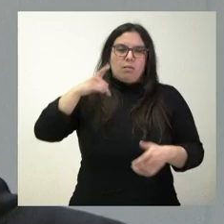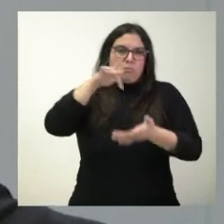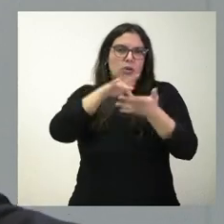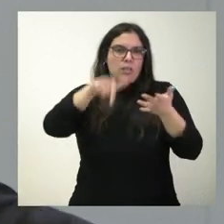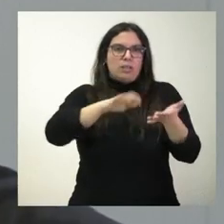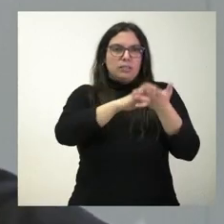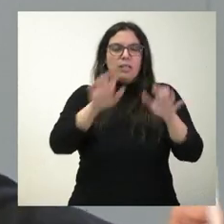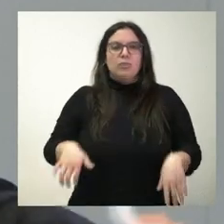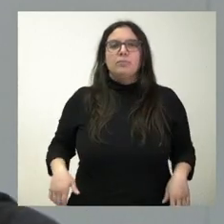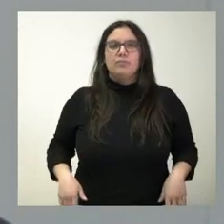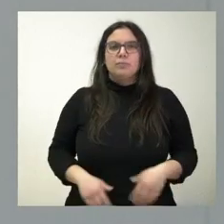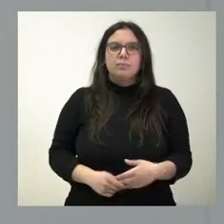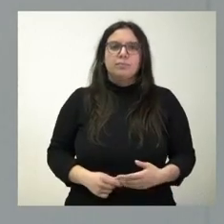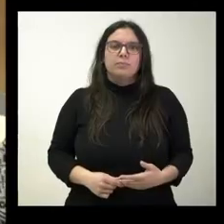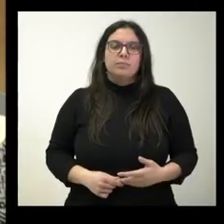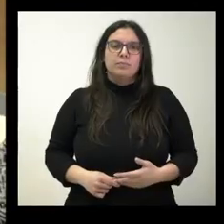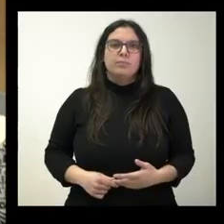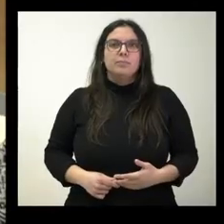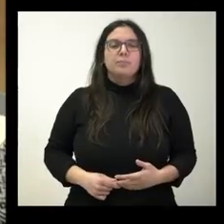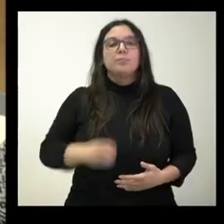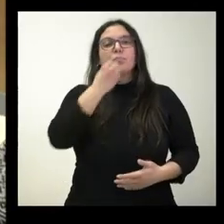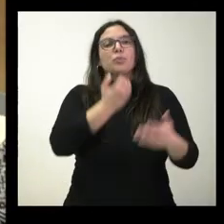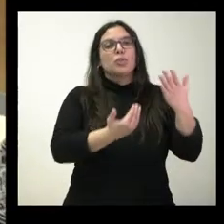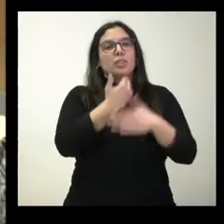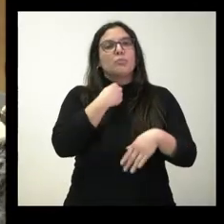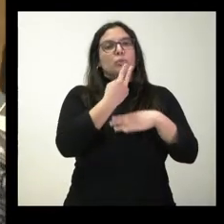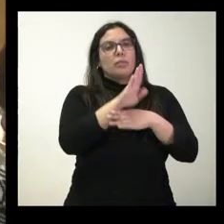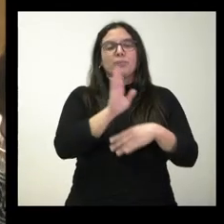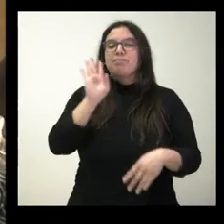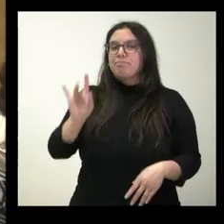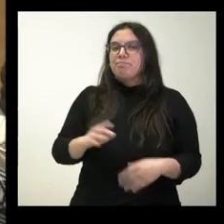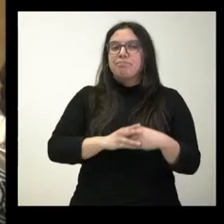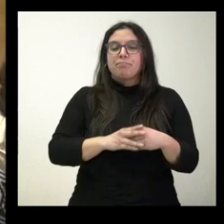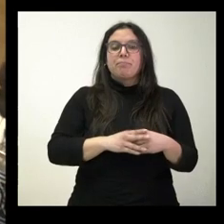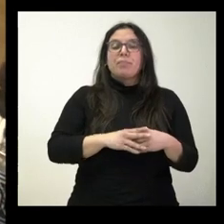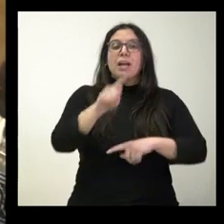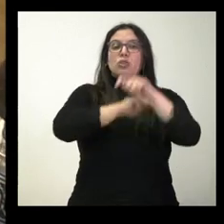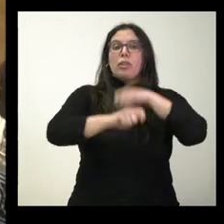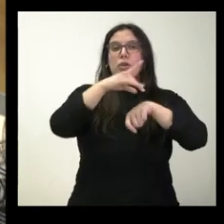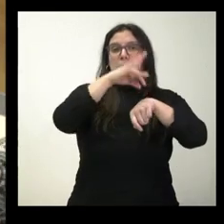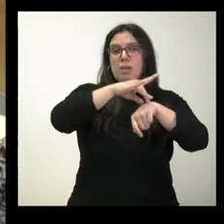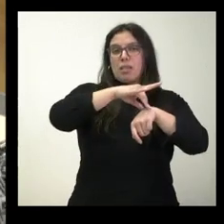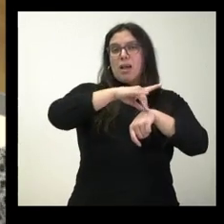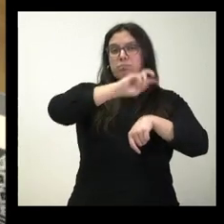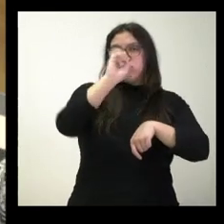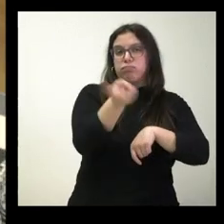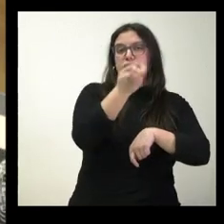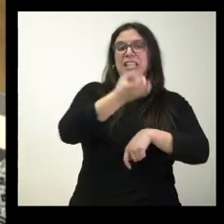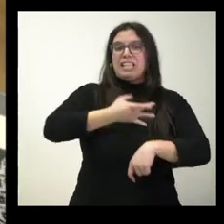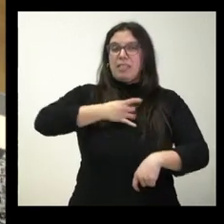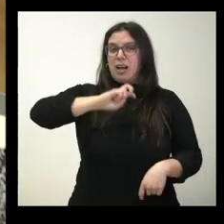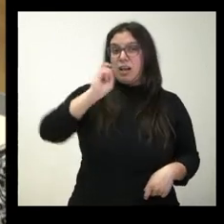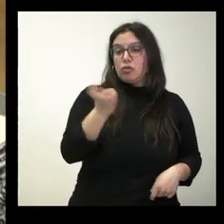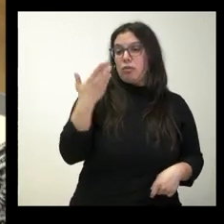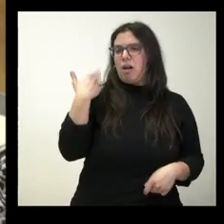Castilla y León. Buenos días, portavoz. Son varias las asociaciones médicas, incluso sindicatos, que están denunciando en los últimos